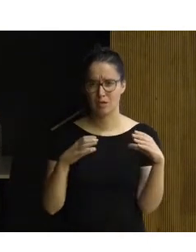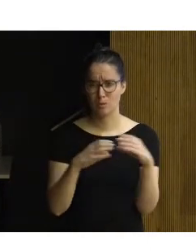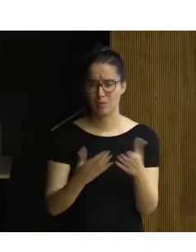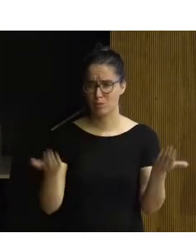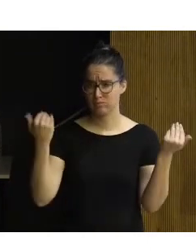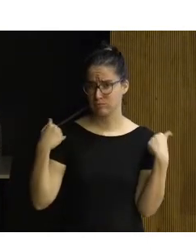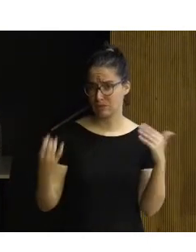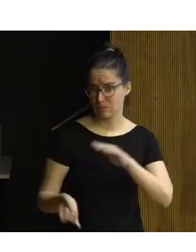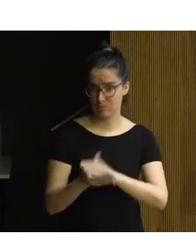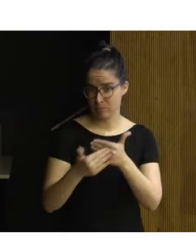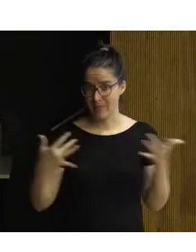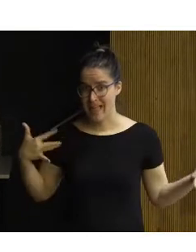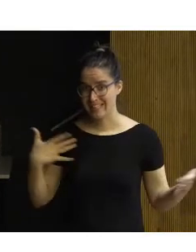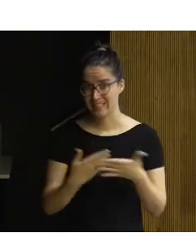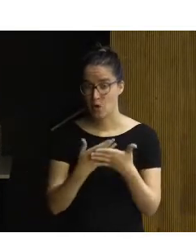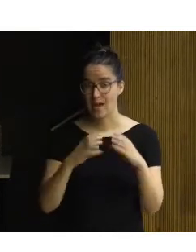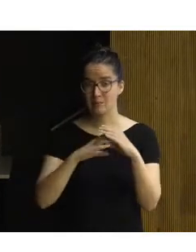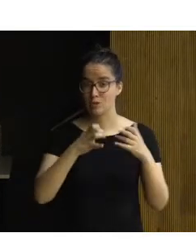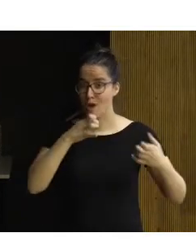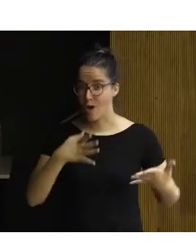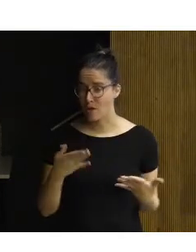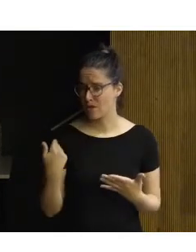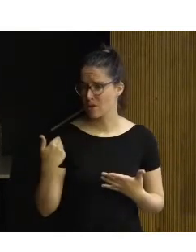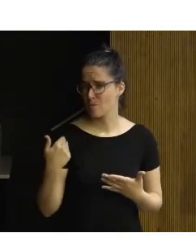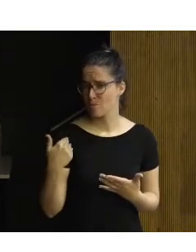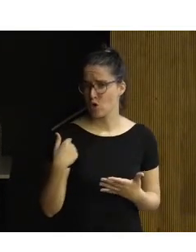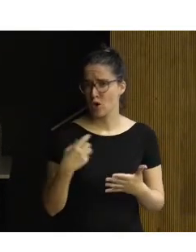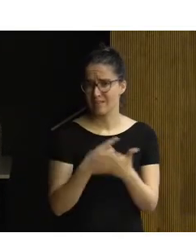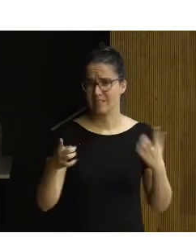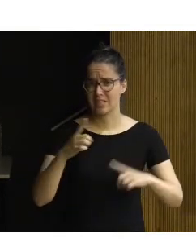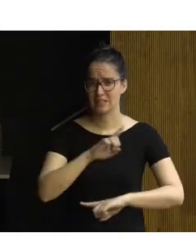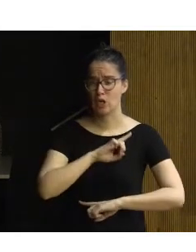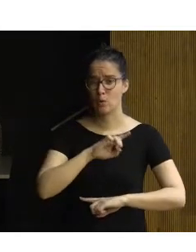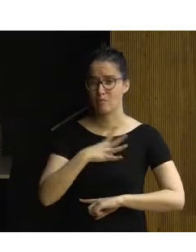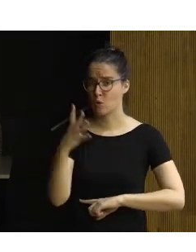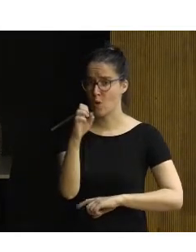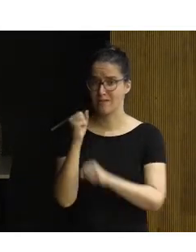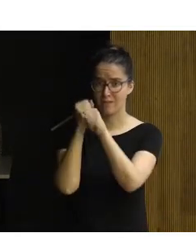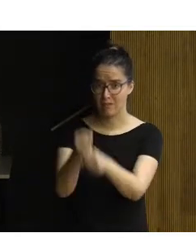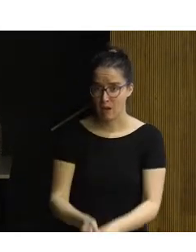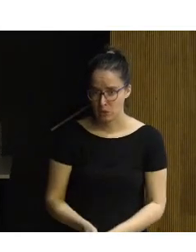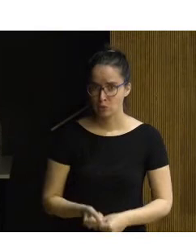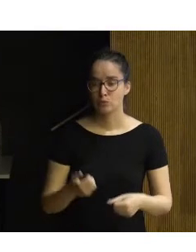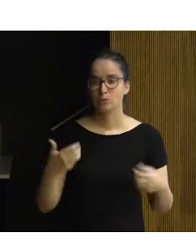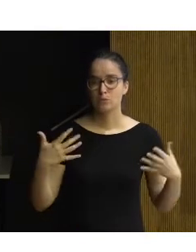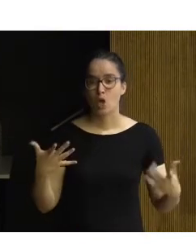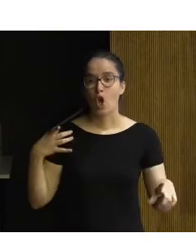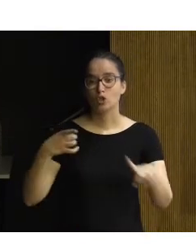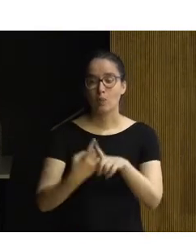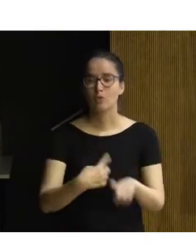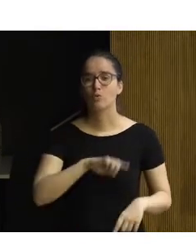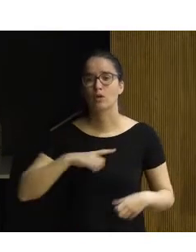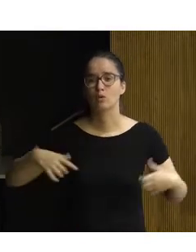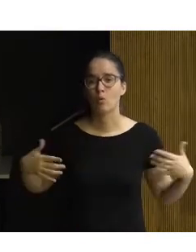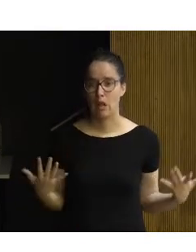de eso desde su creación. Inserso ahora cumplió hace poquito, el 16 de noviembre, 40 años. Y los objetivos de Inserso